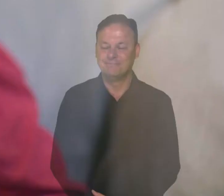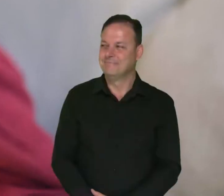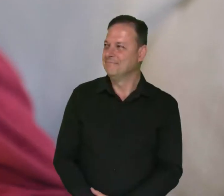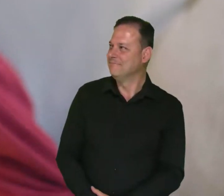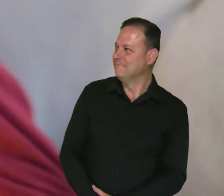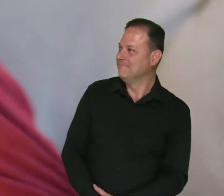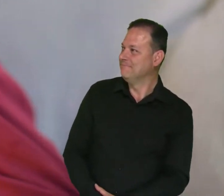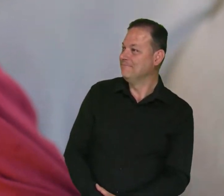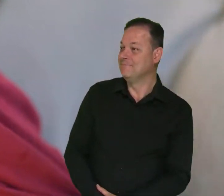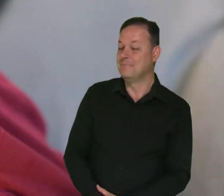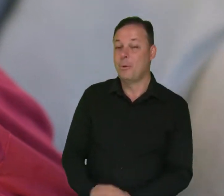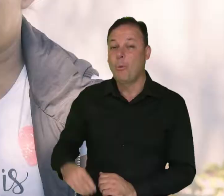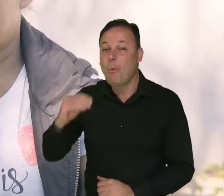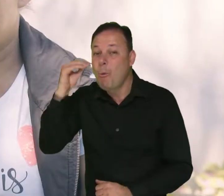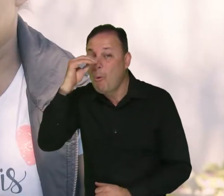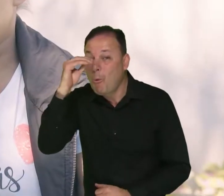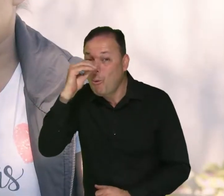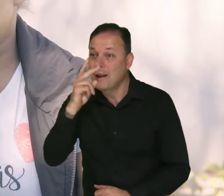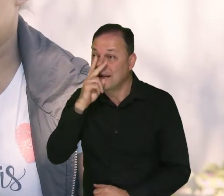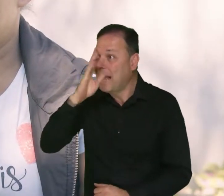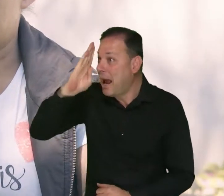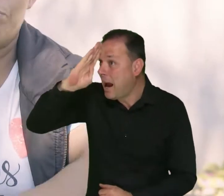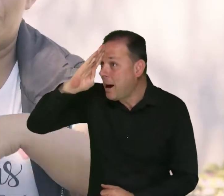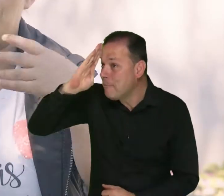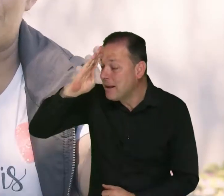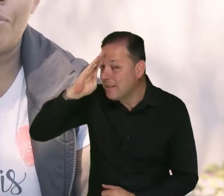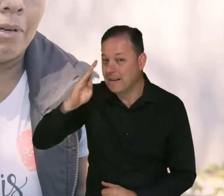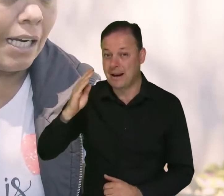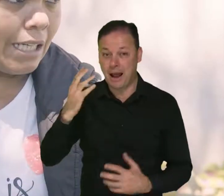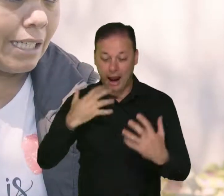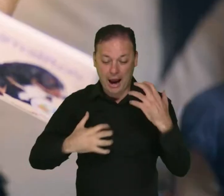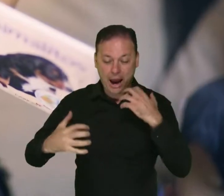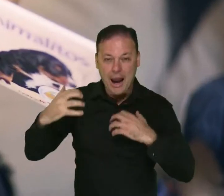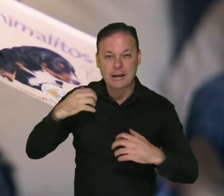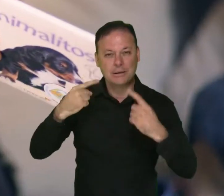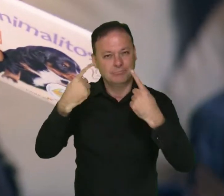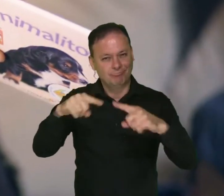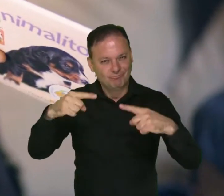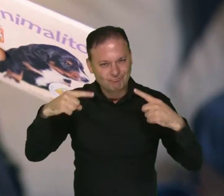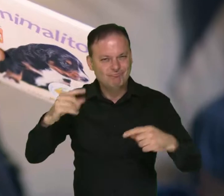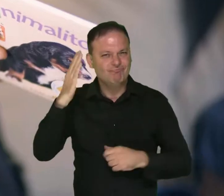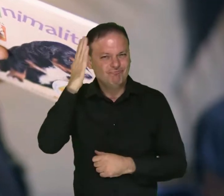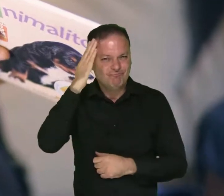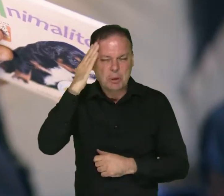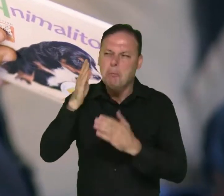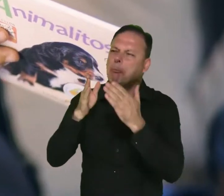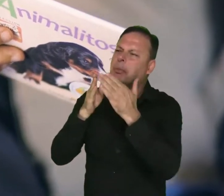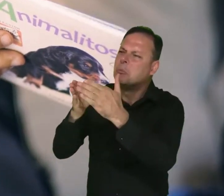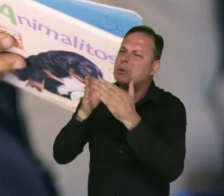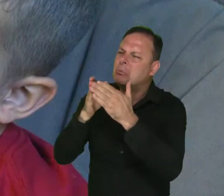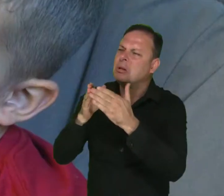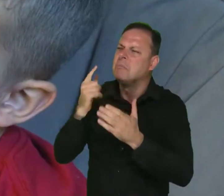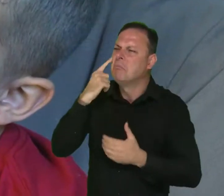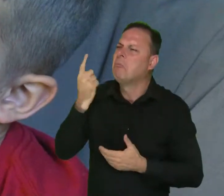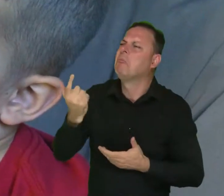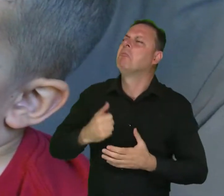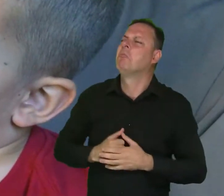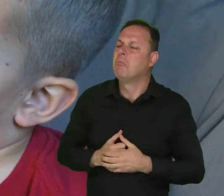A él le gusta descubrir, le gustan los animales, le gusta preguntar. ¿Qué animales?